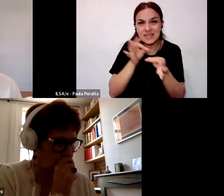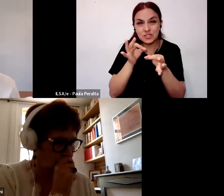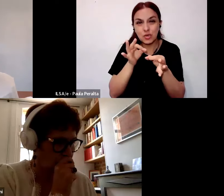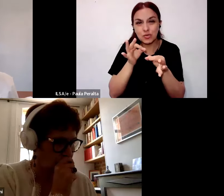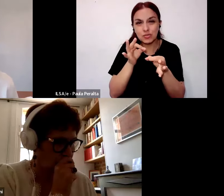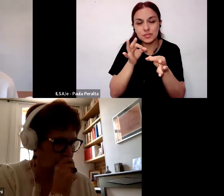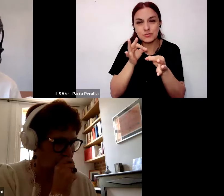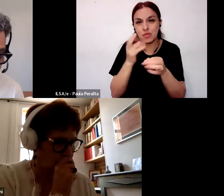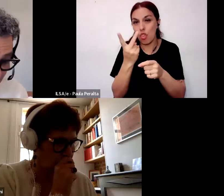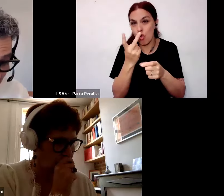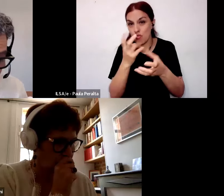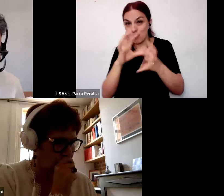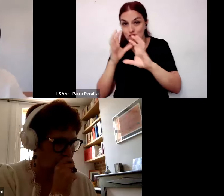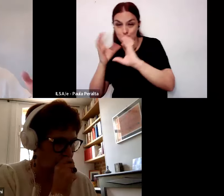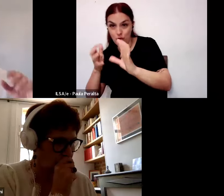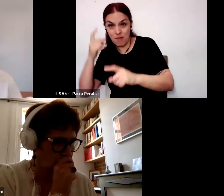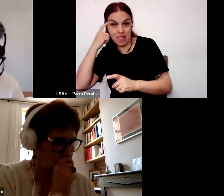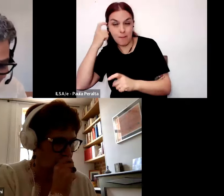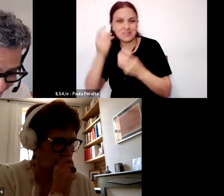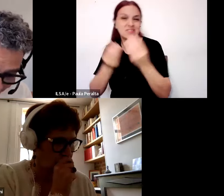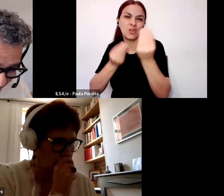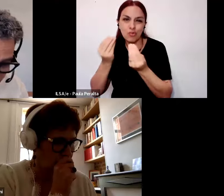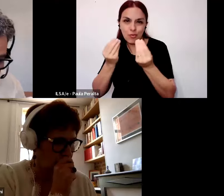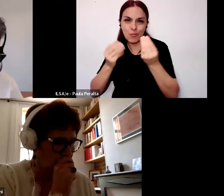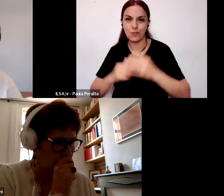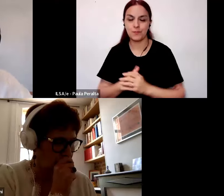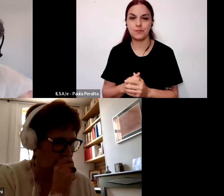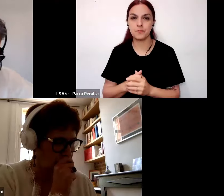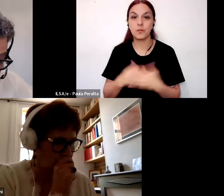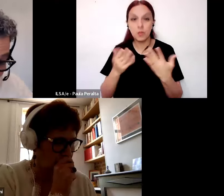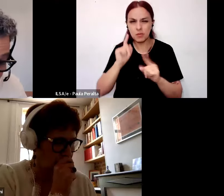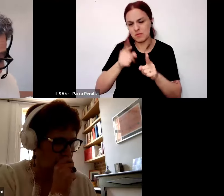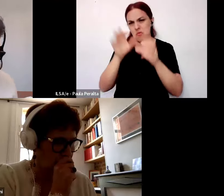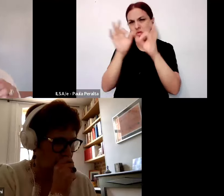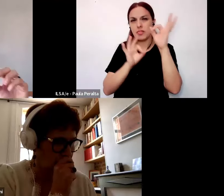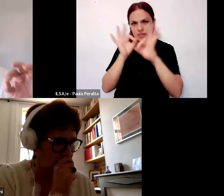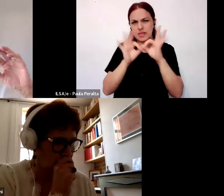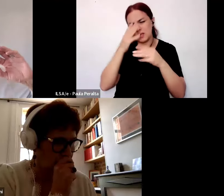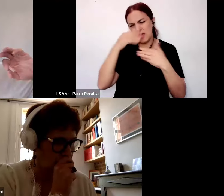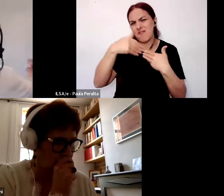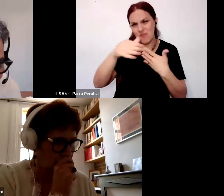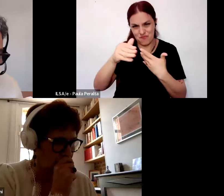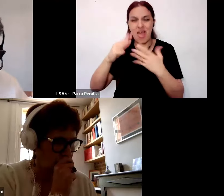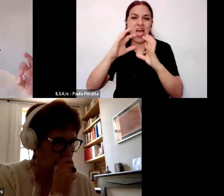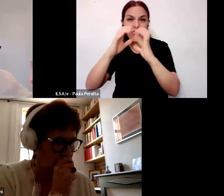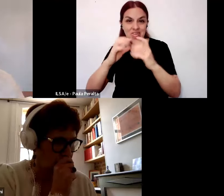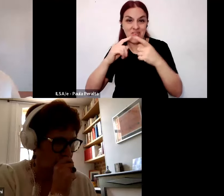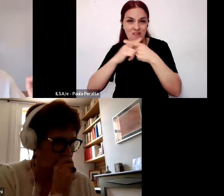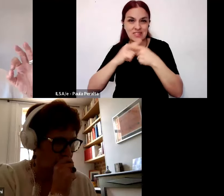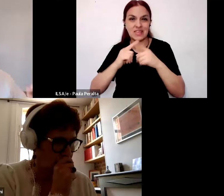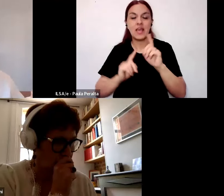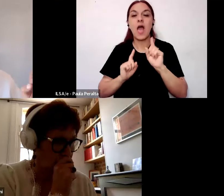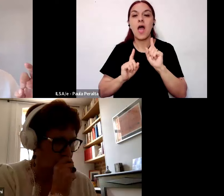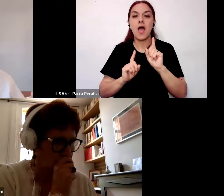estas dos formas de saber pero bueno más allá de estos detalles que darán para el debate ciertos